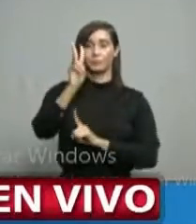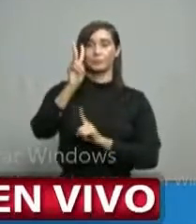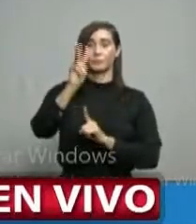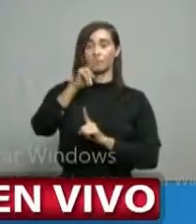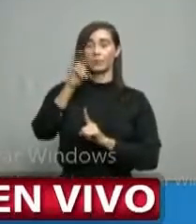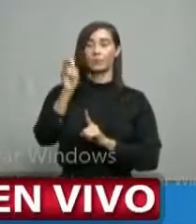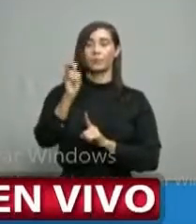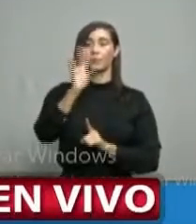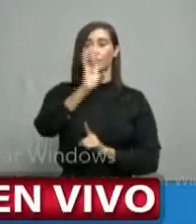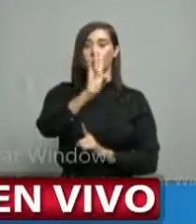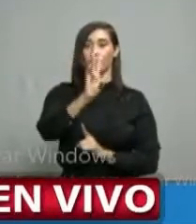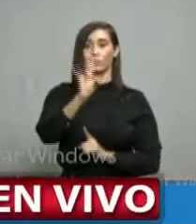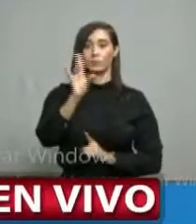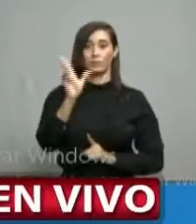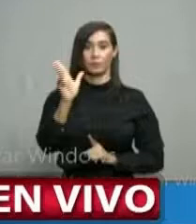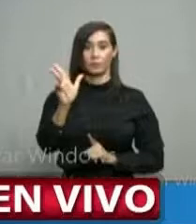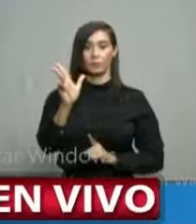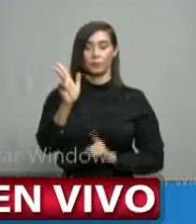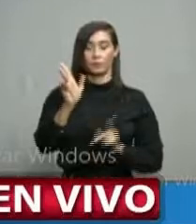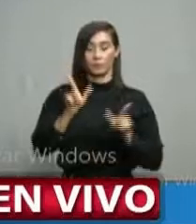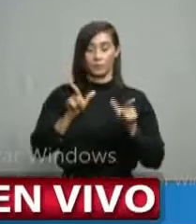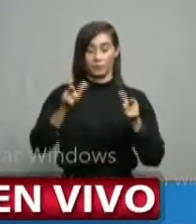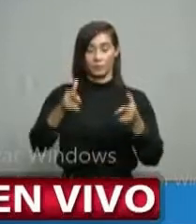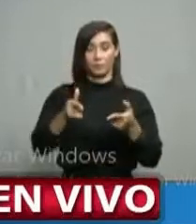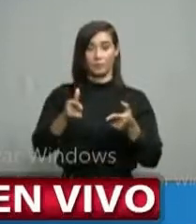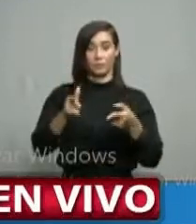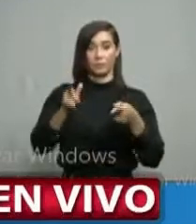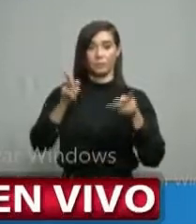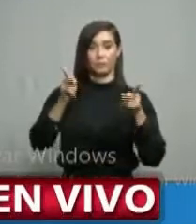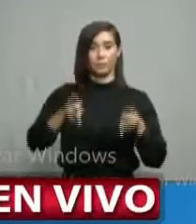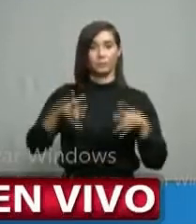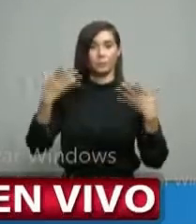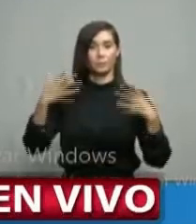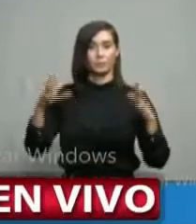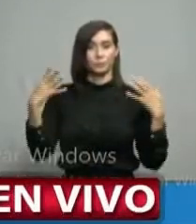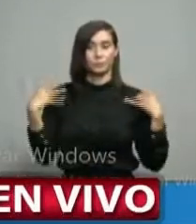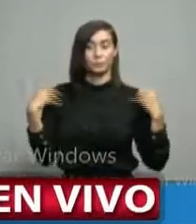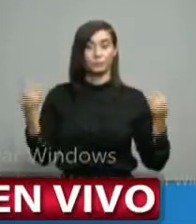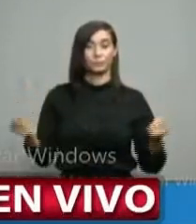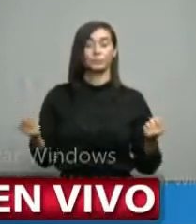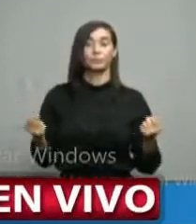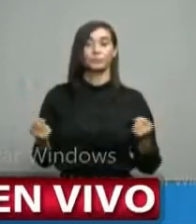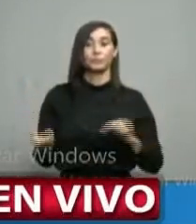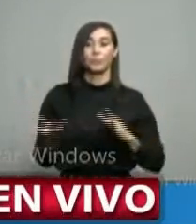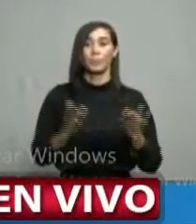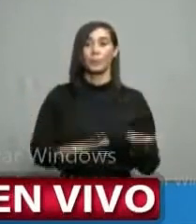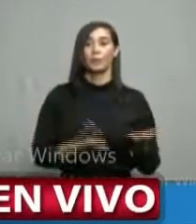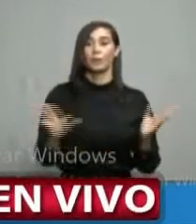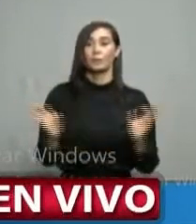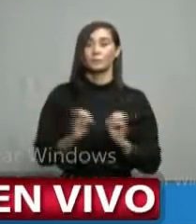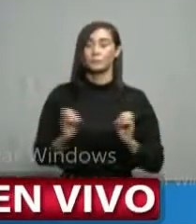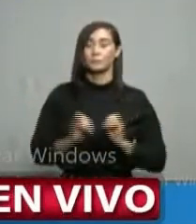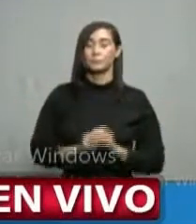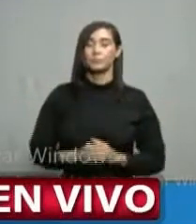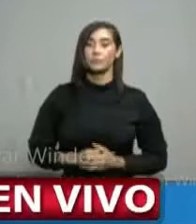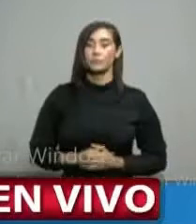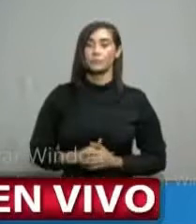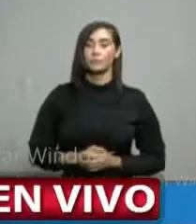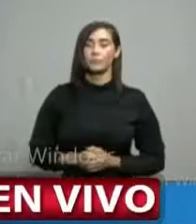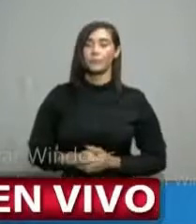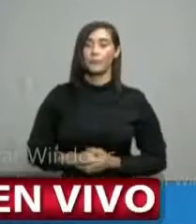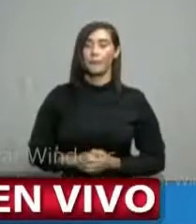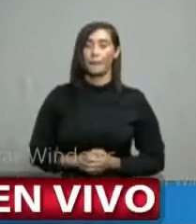273 de los 371 recuperados, 0 fallecimientos.